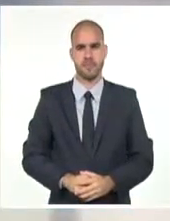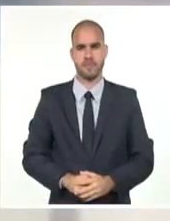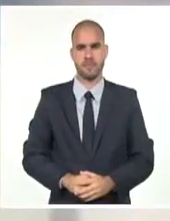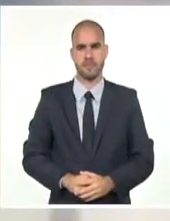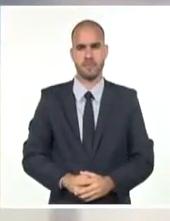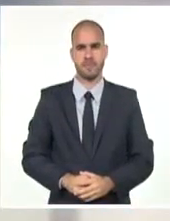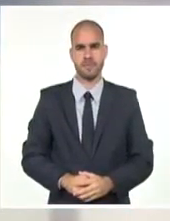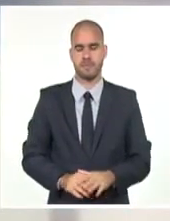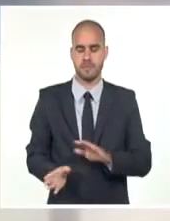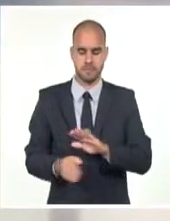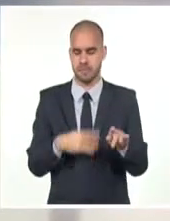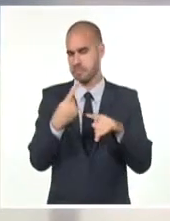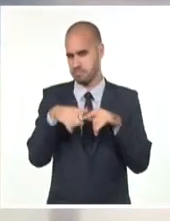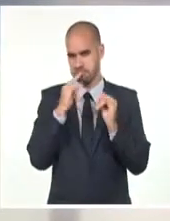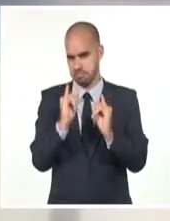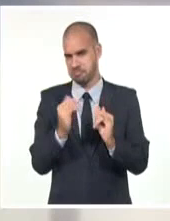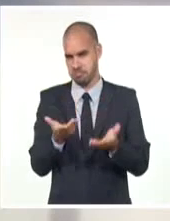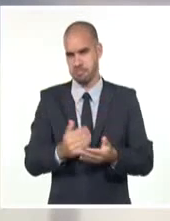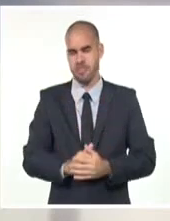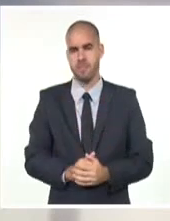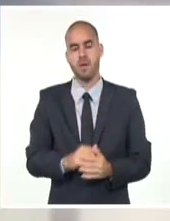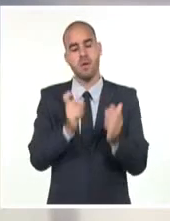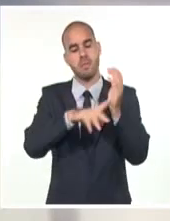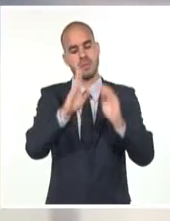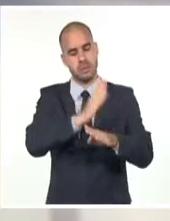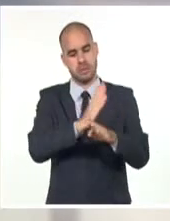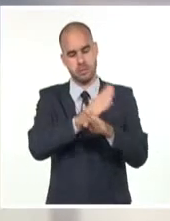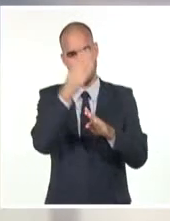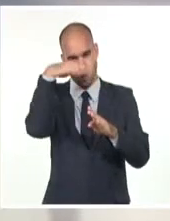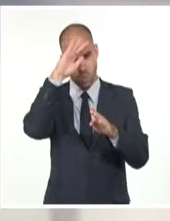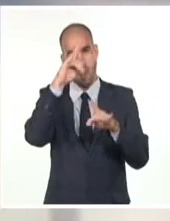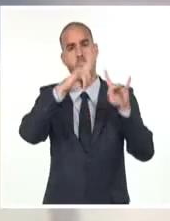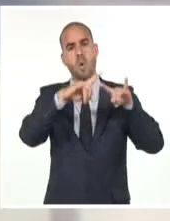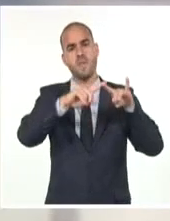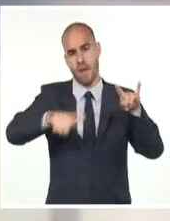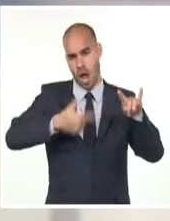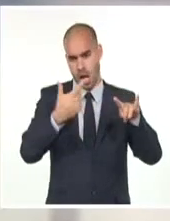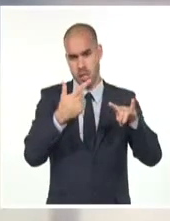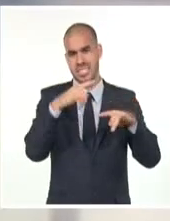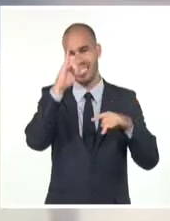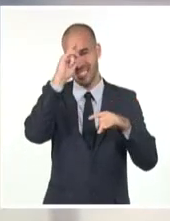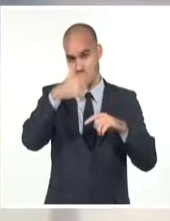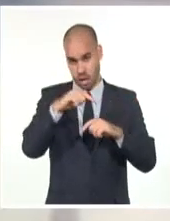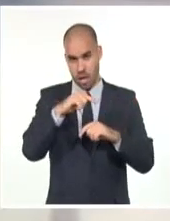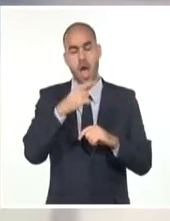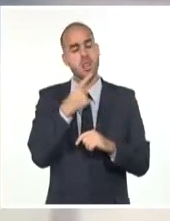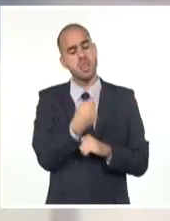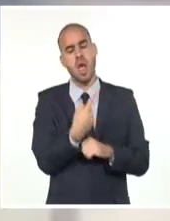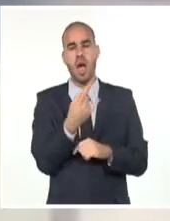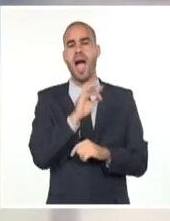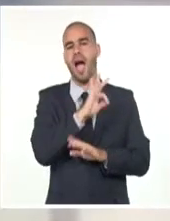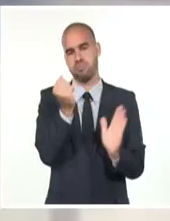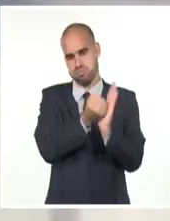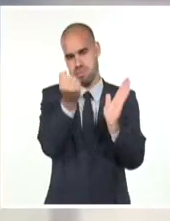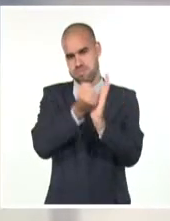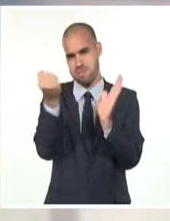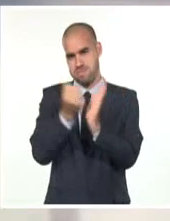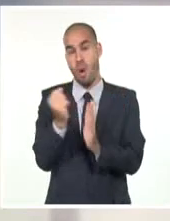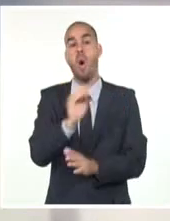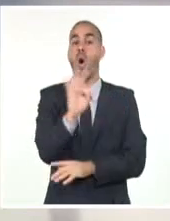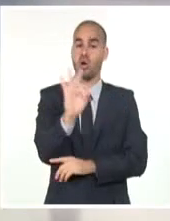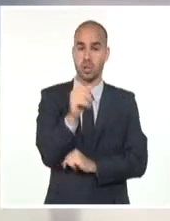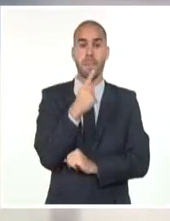Más noticias. La filial santiaguera de la Universidad de las Artes, ISA, realizó su octava graduación. En la ceremonia fueron